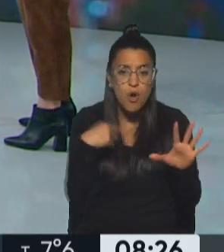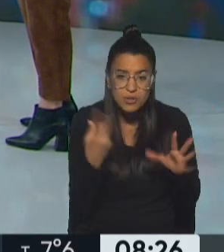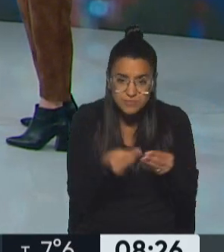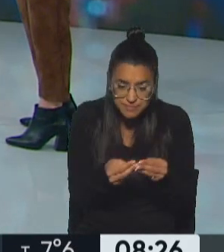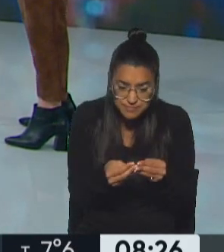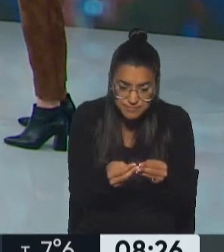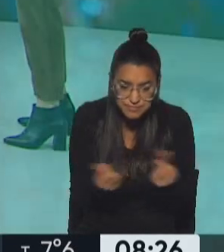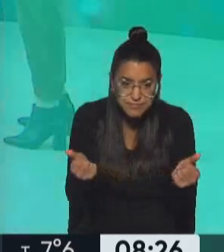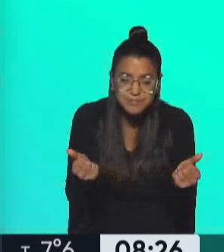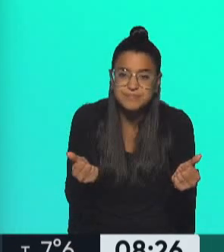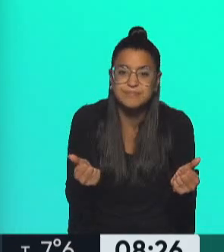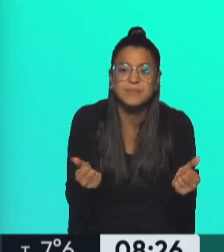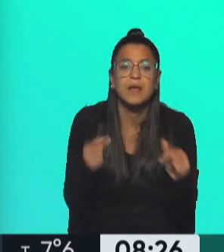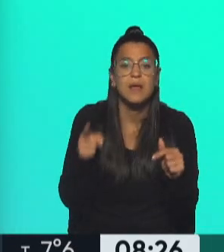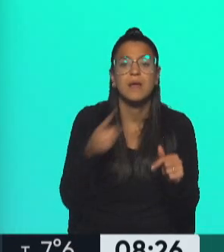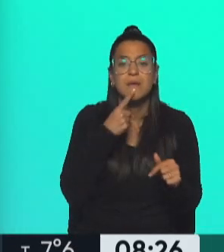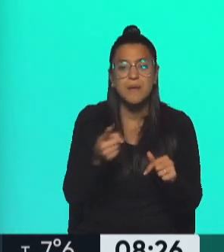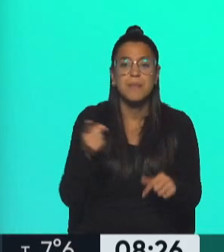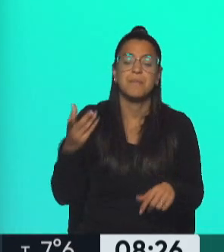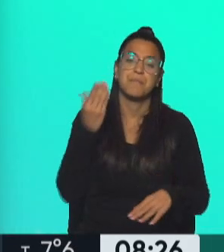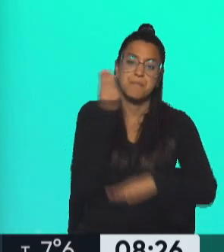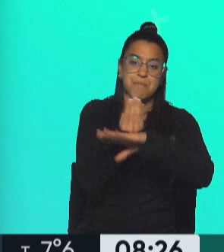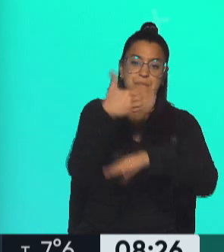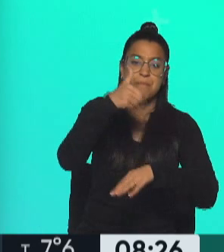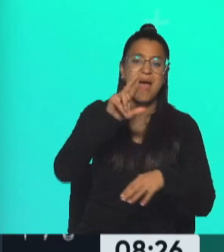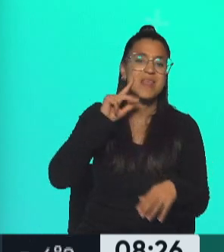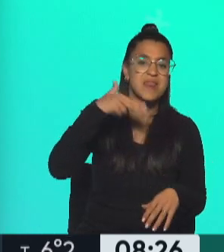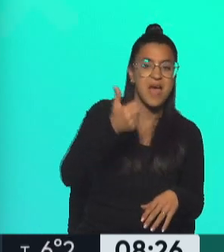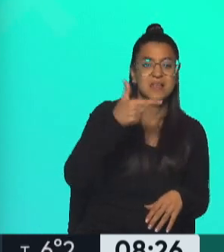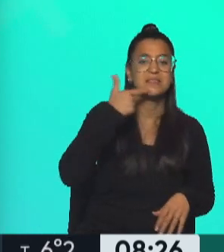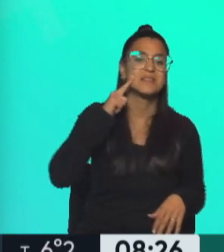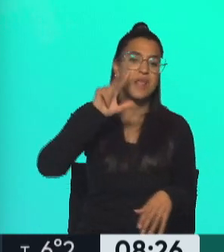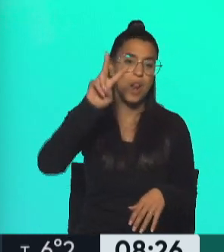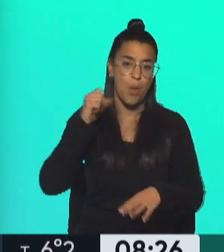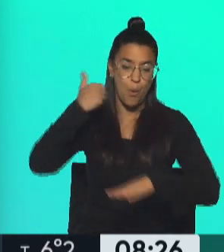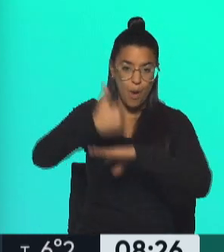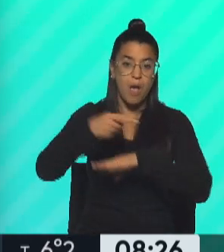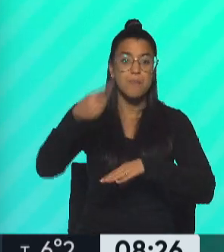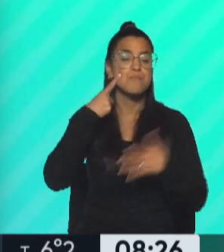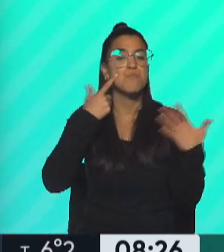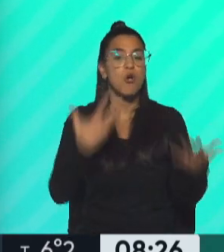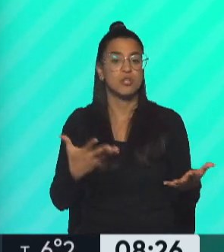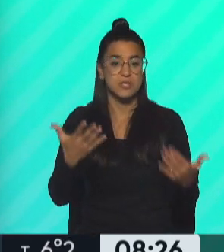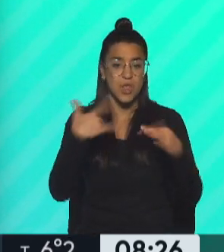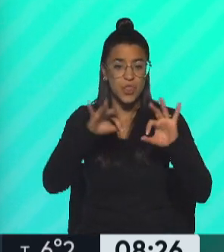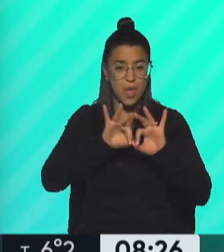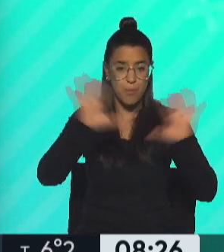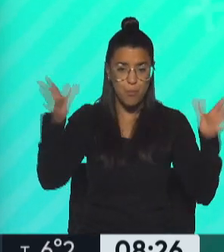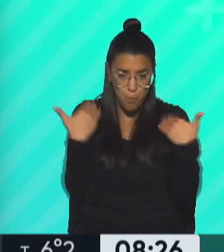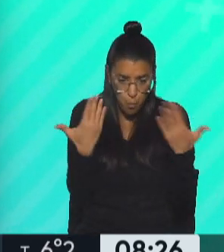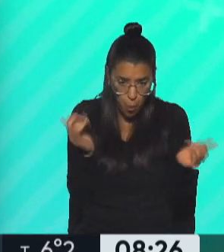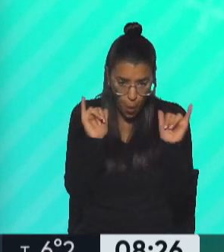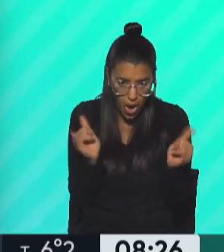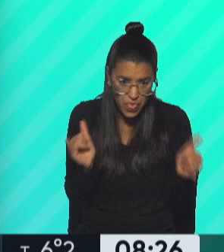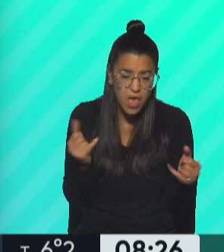escapa de las manos. La presencia de Marina Silva aquí con nosotros es una demostración de que la democracia se puede